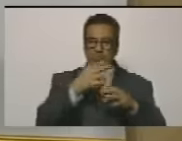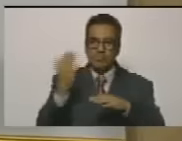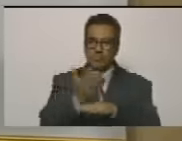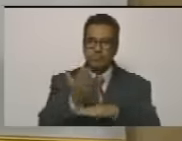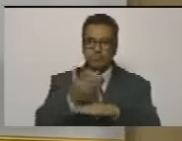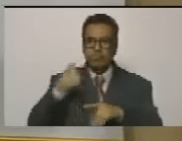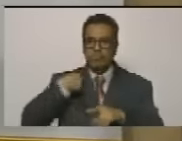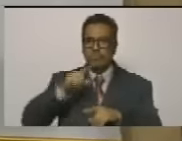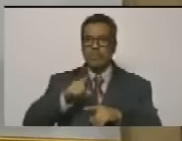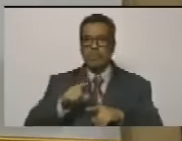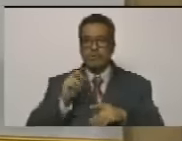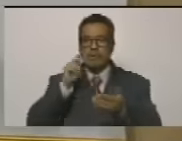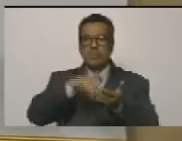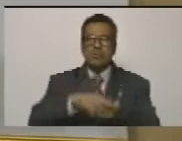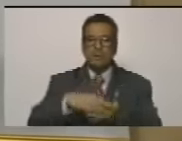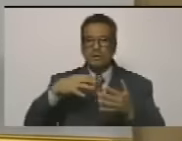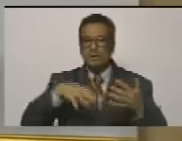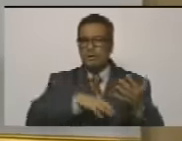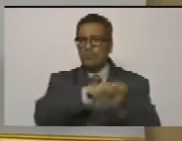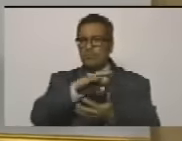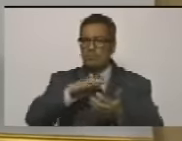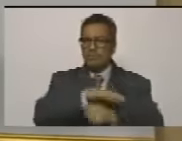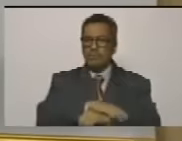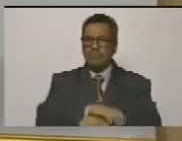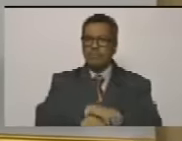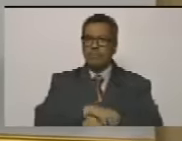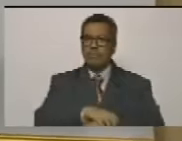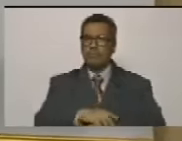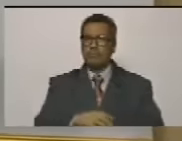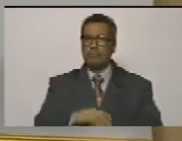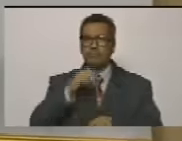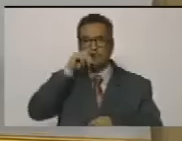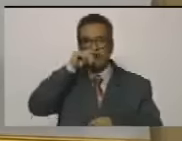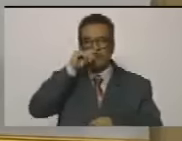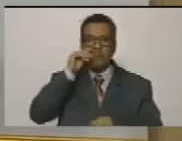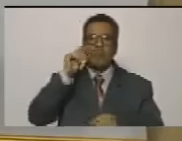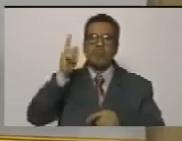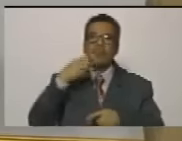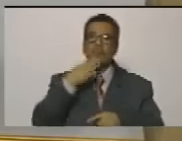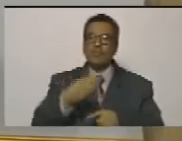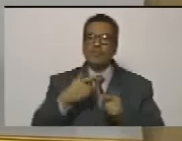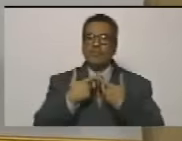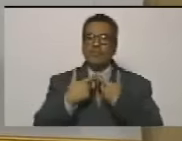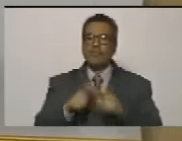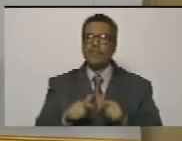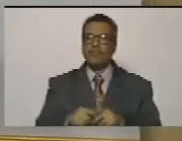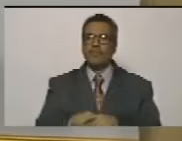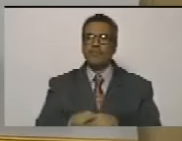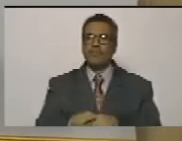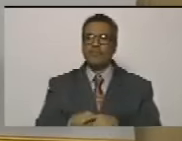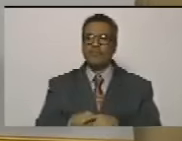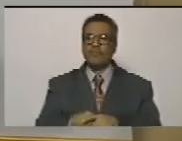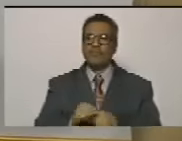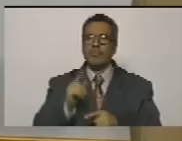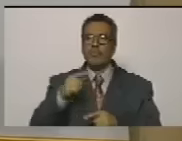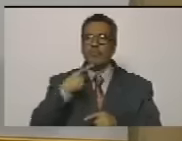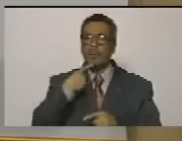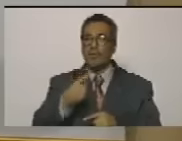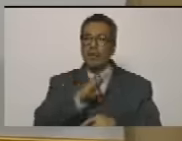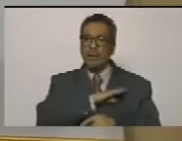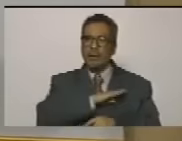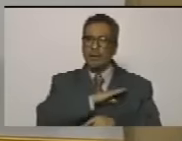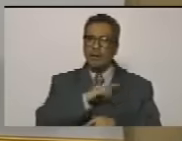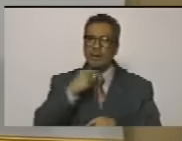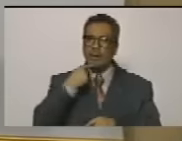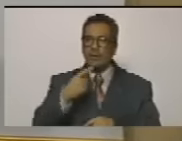o que alguien que haya recurrido a la violencia no solamente solicitando la libertad sino pidiéndome a mí